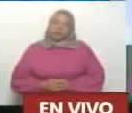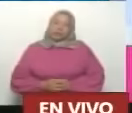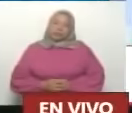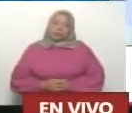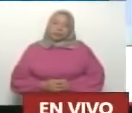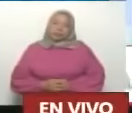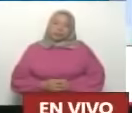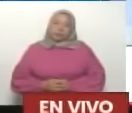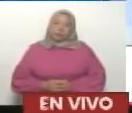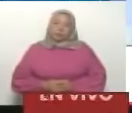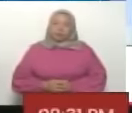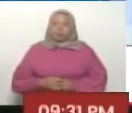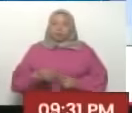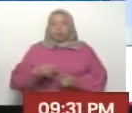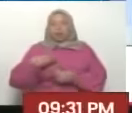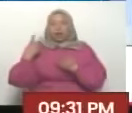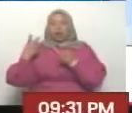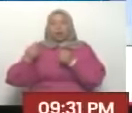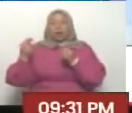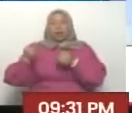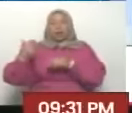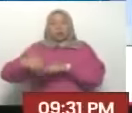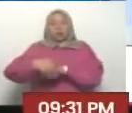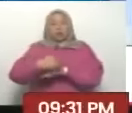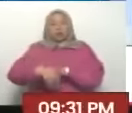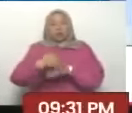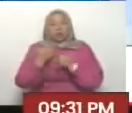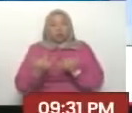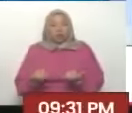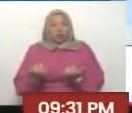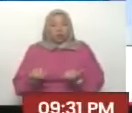La consigna de la esperanza en la calle pegó.